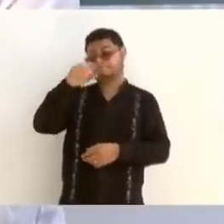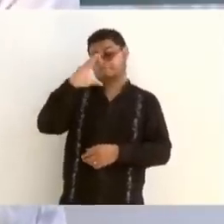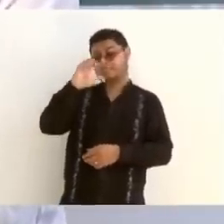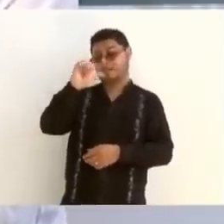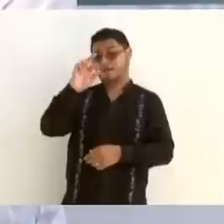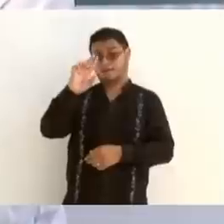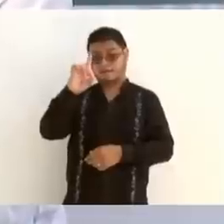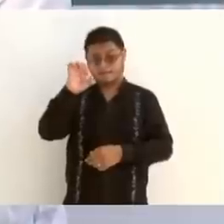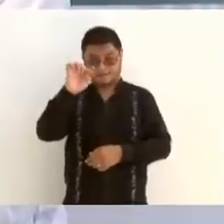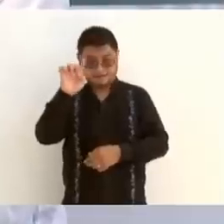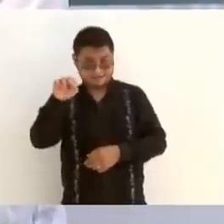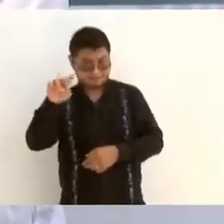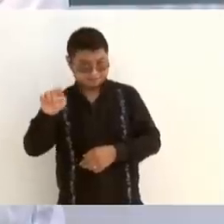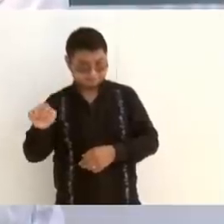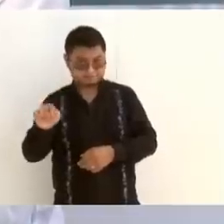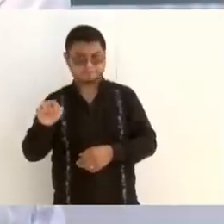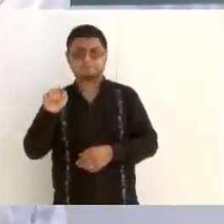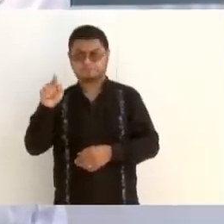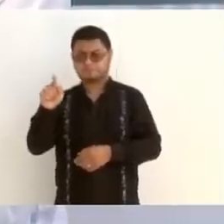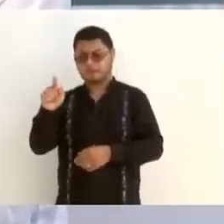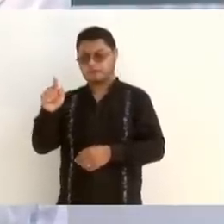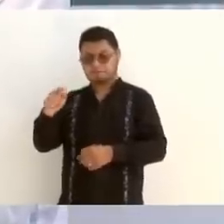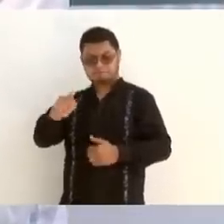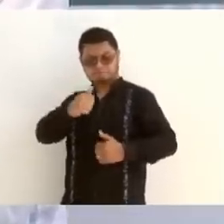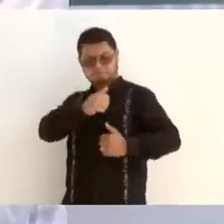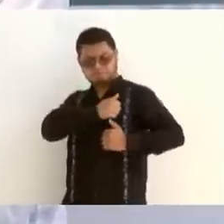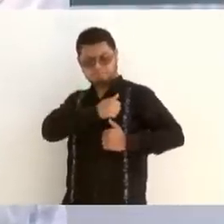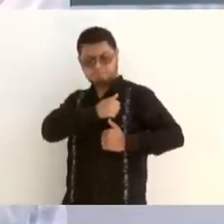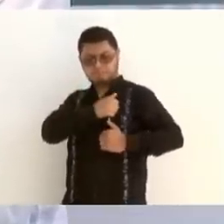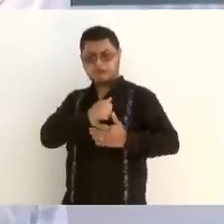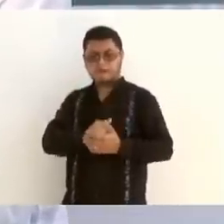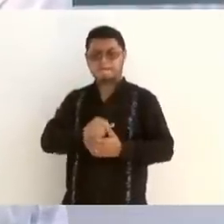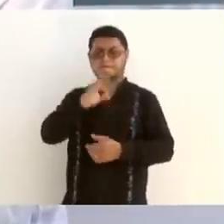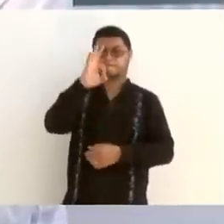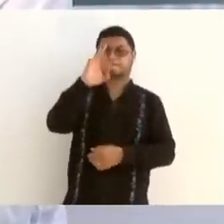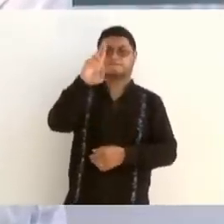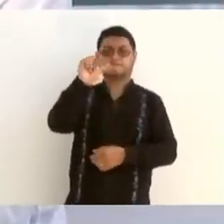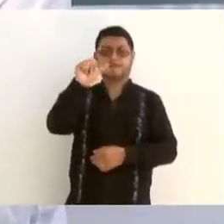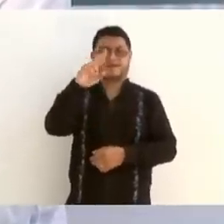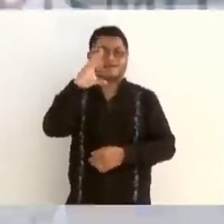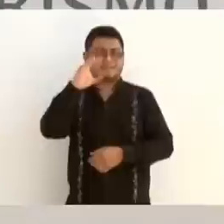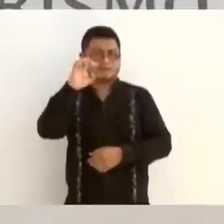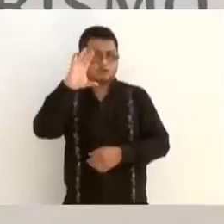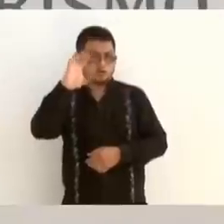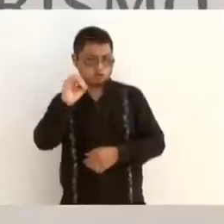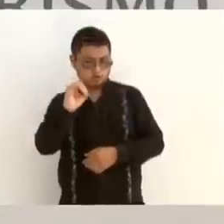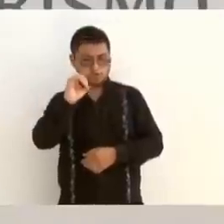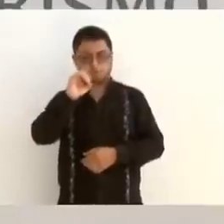Comunicaciones, el general Francisco J. Mújica.